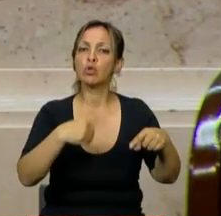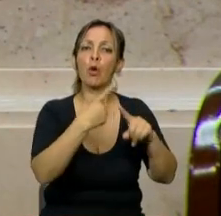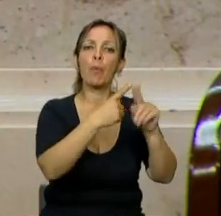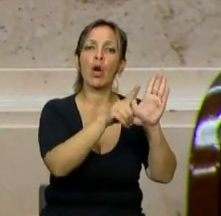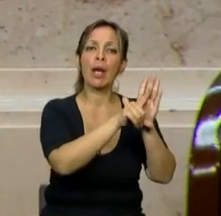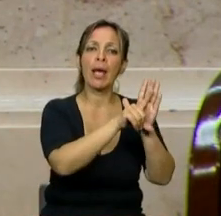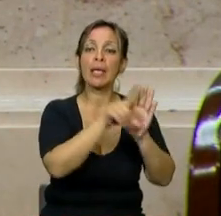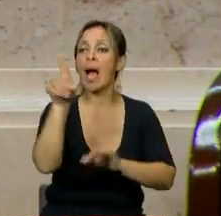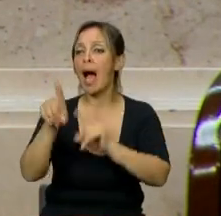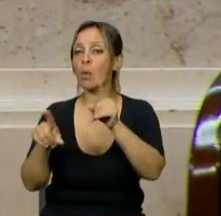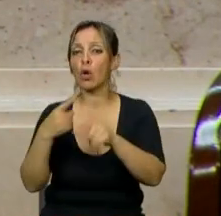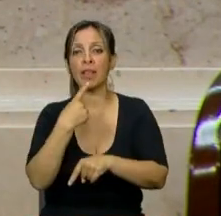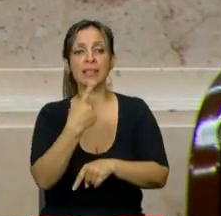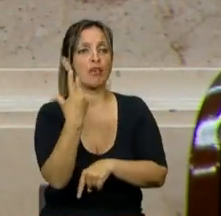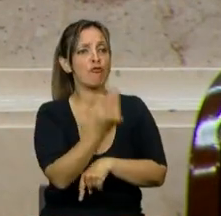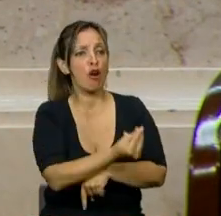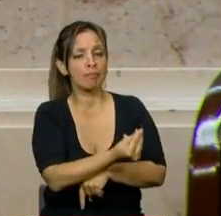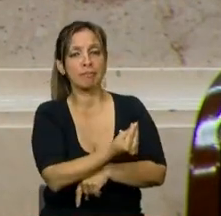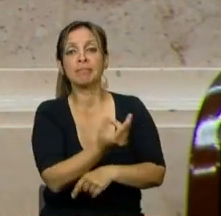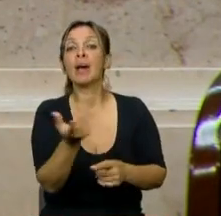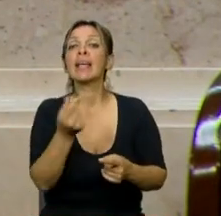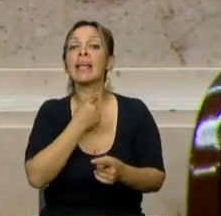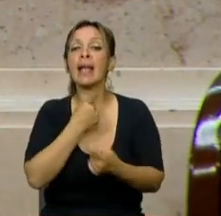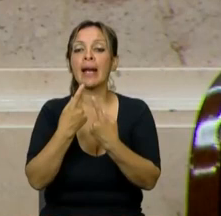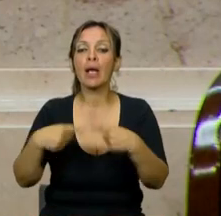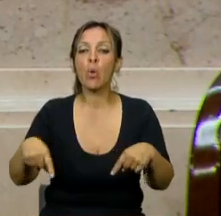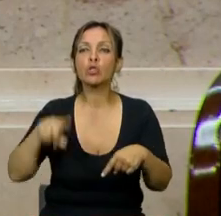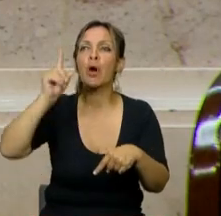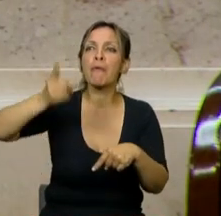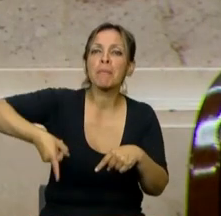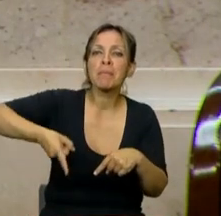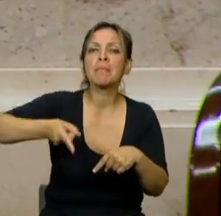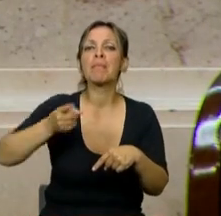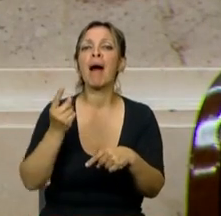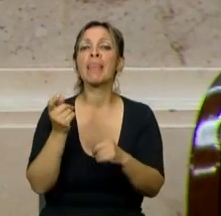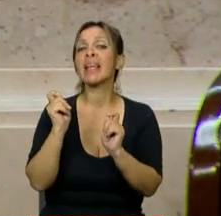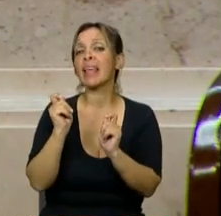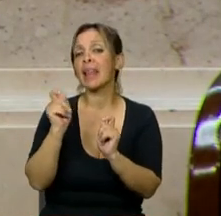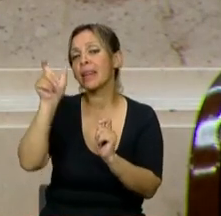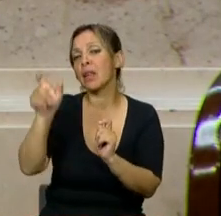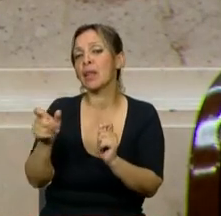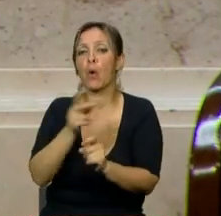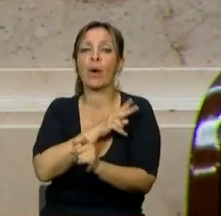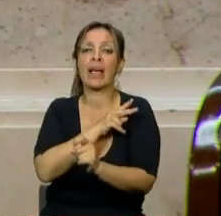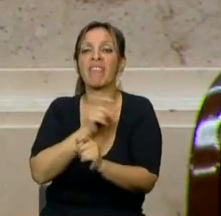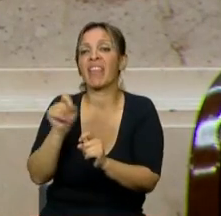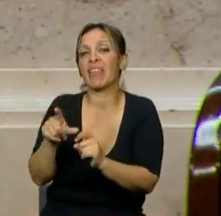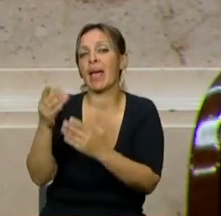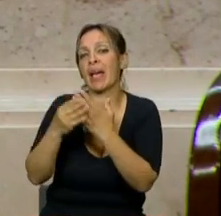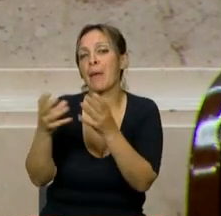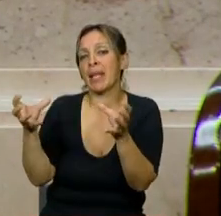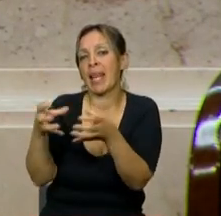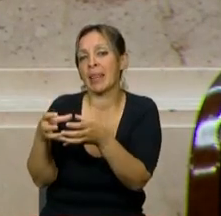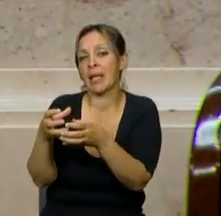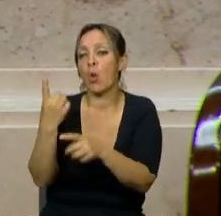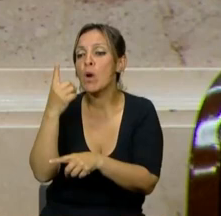los que no quieren hacer esto, y quieren que los recursos sean asignados por un jefe de gabinete, por